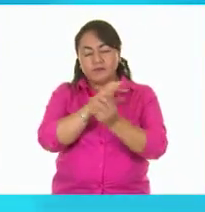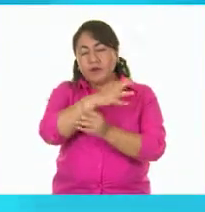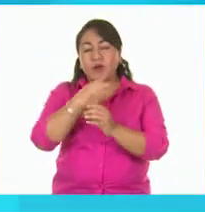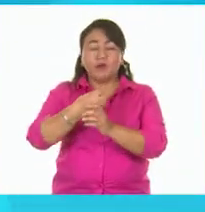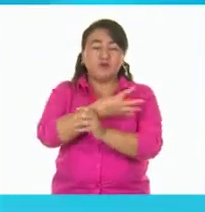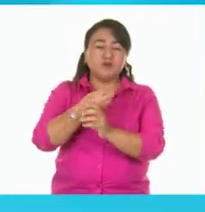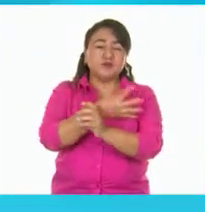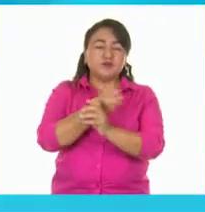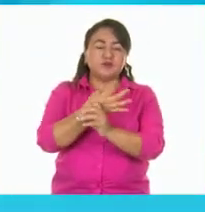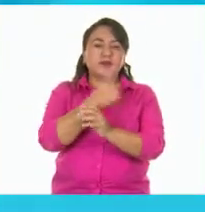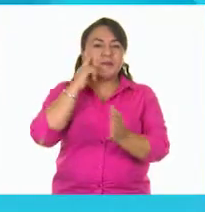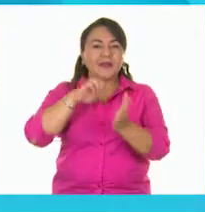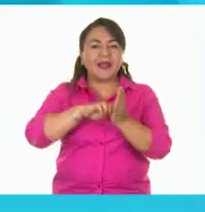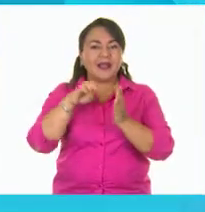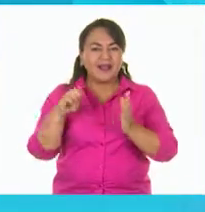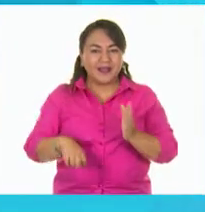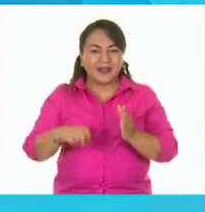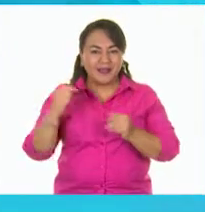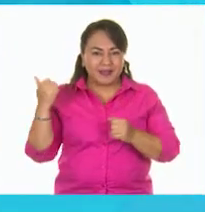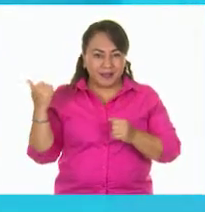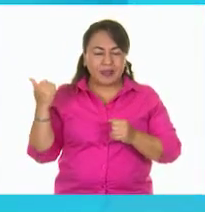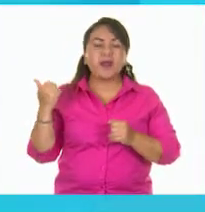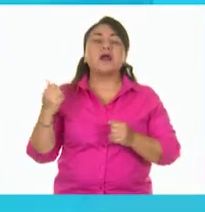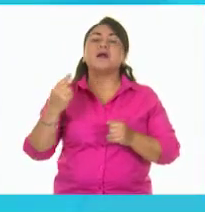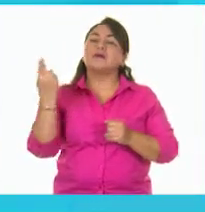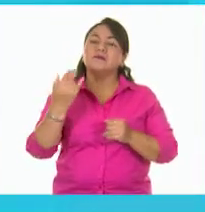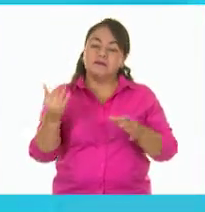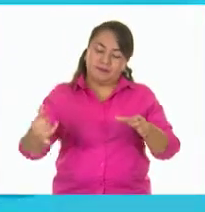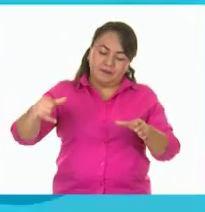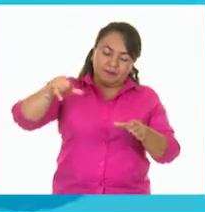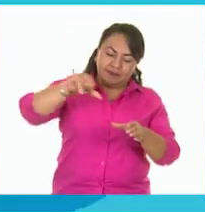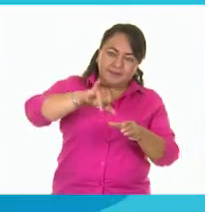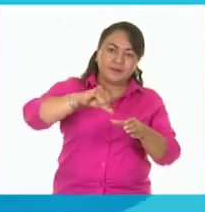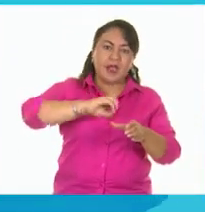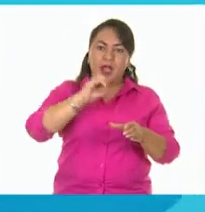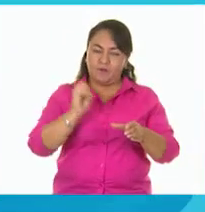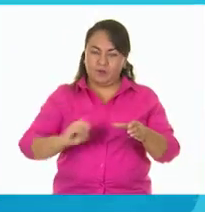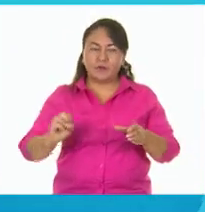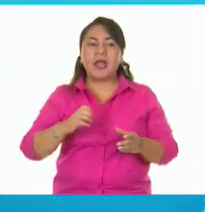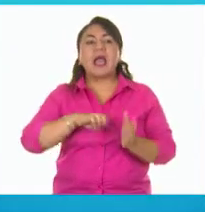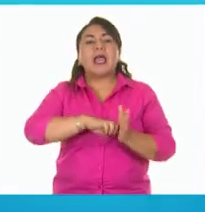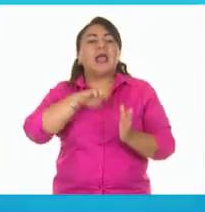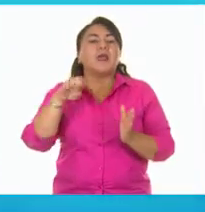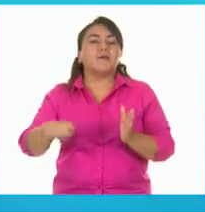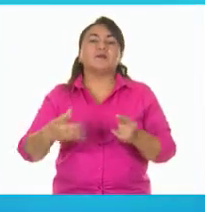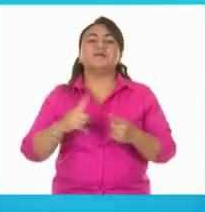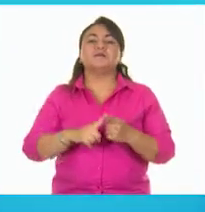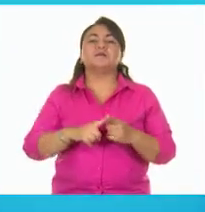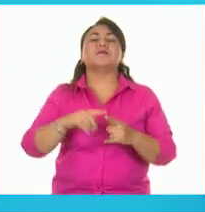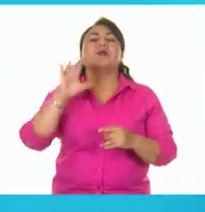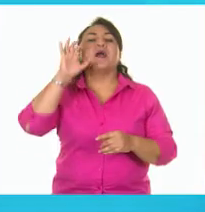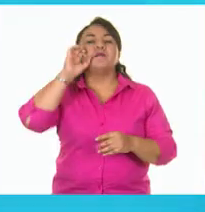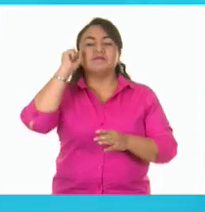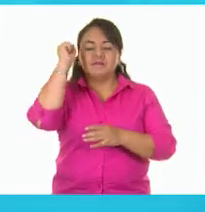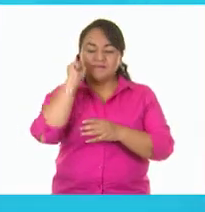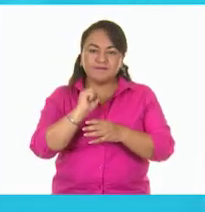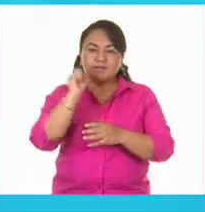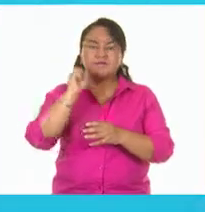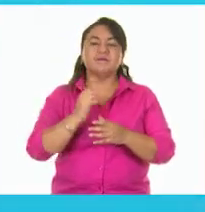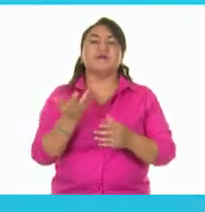necesario, como ya se dijo, contenerlos en un recipiente. Algunos ejemplos son los jugos,